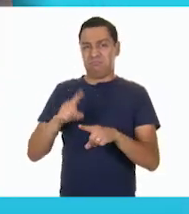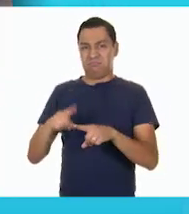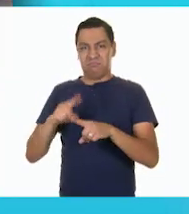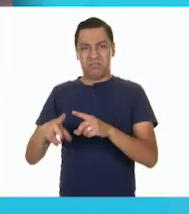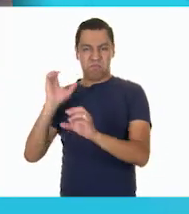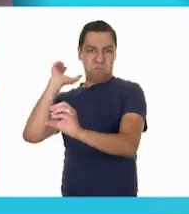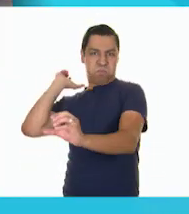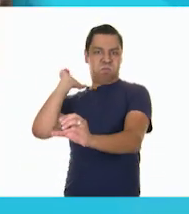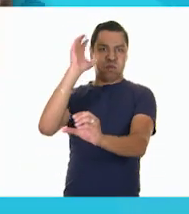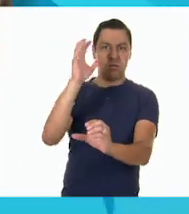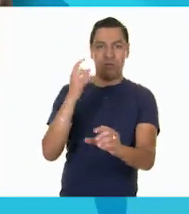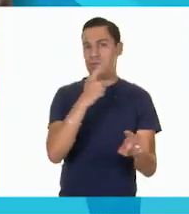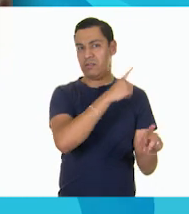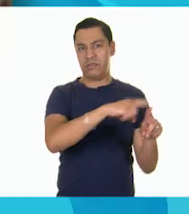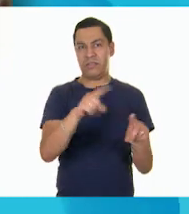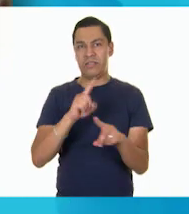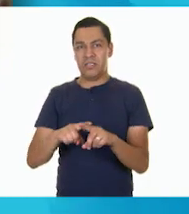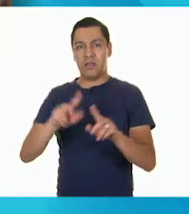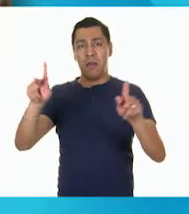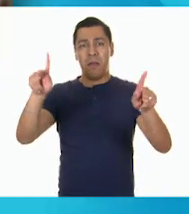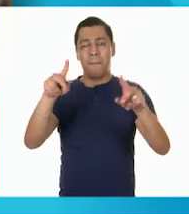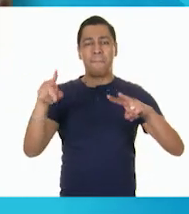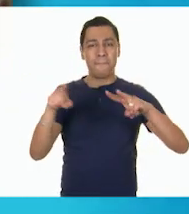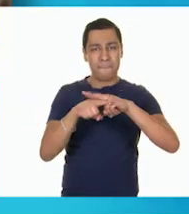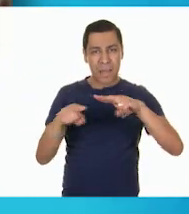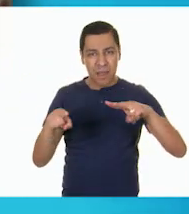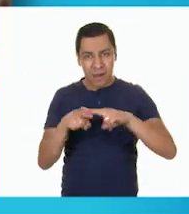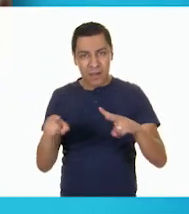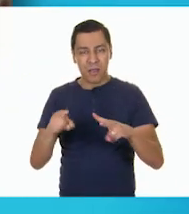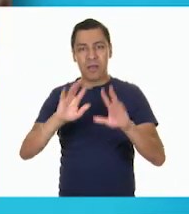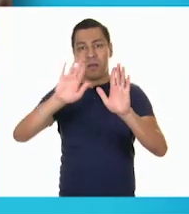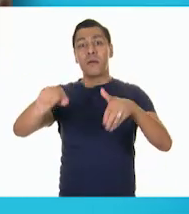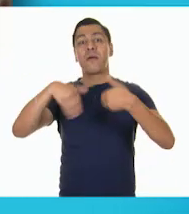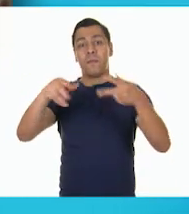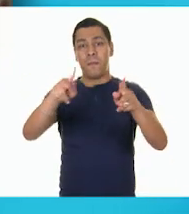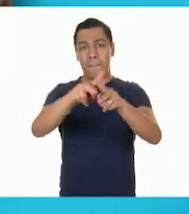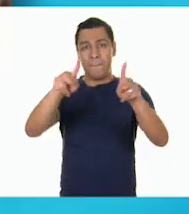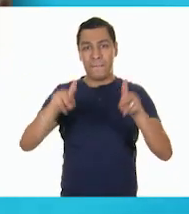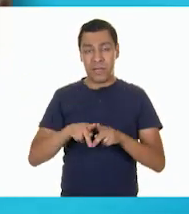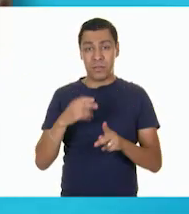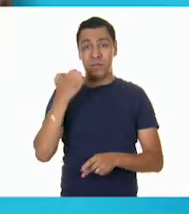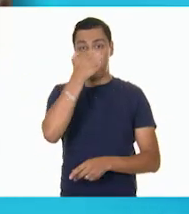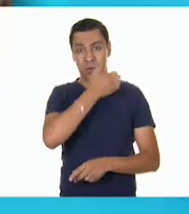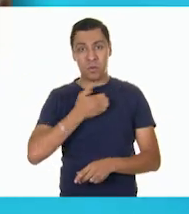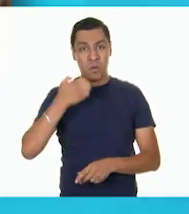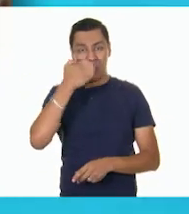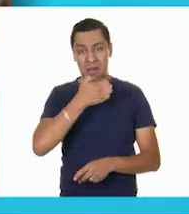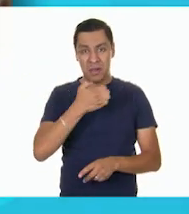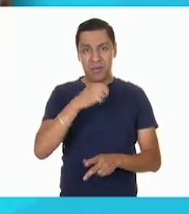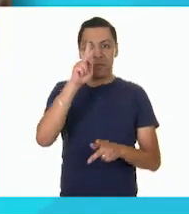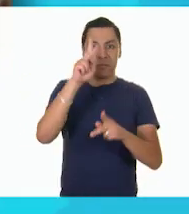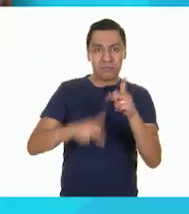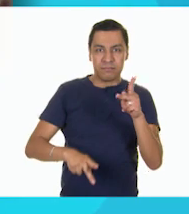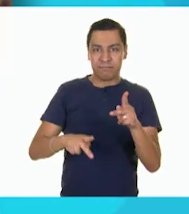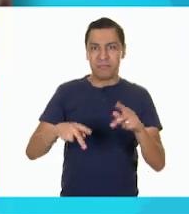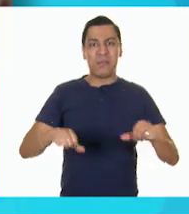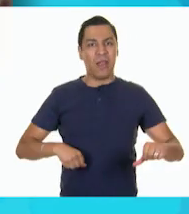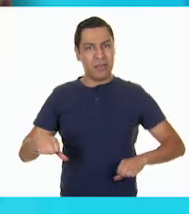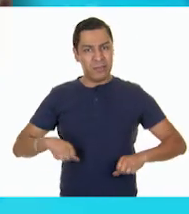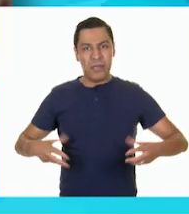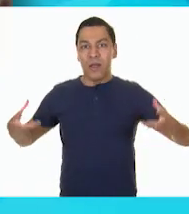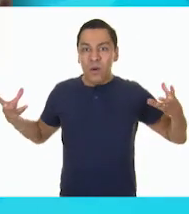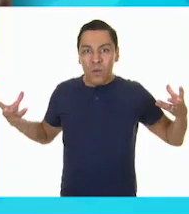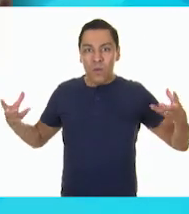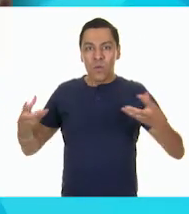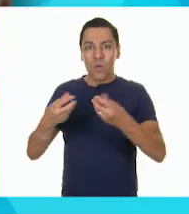contacto, de hacer actividades en el parque, en el patio de la escuela, a la hora del recreo, en donde se involucraban las actividades con los